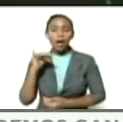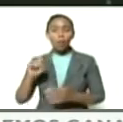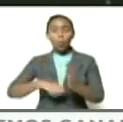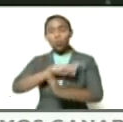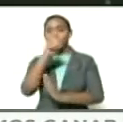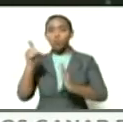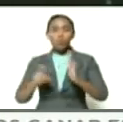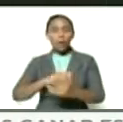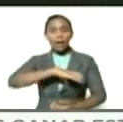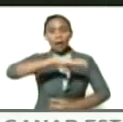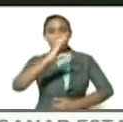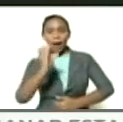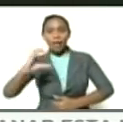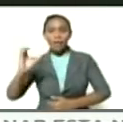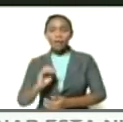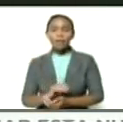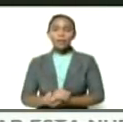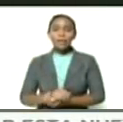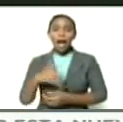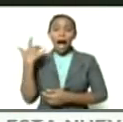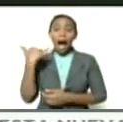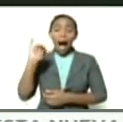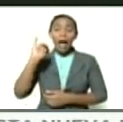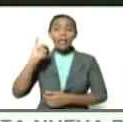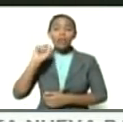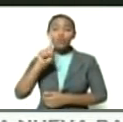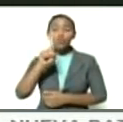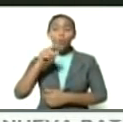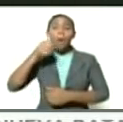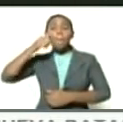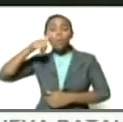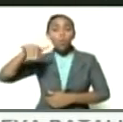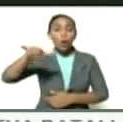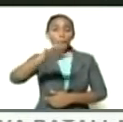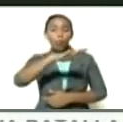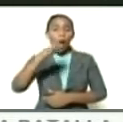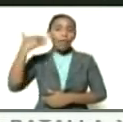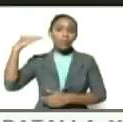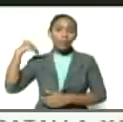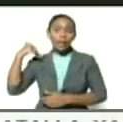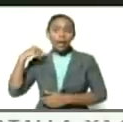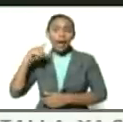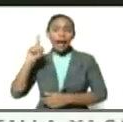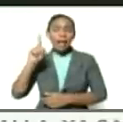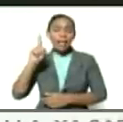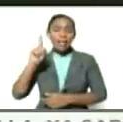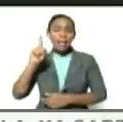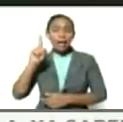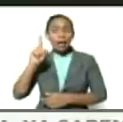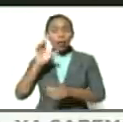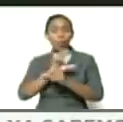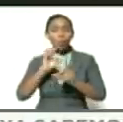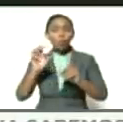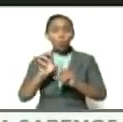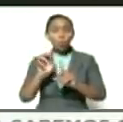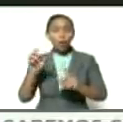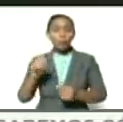y en el Caribe existía una población, existía una cultura,